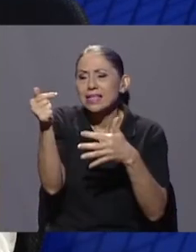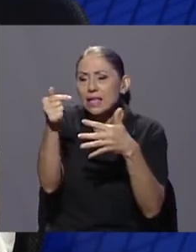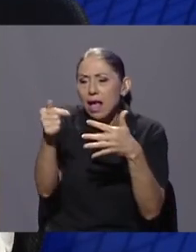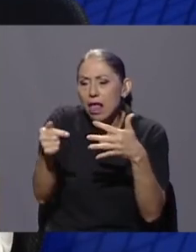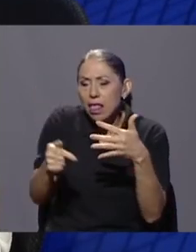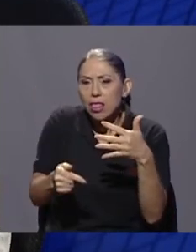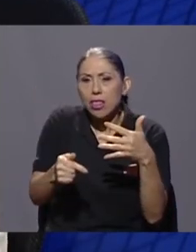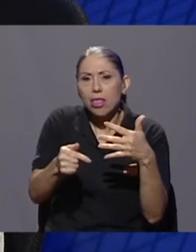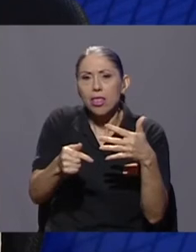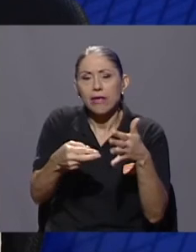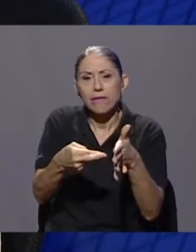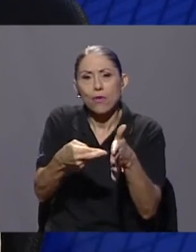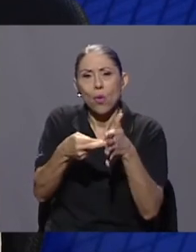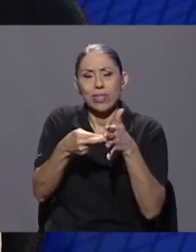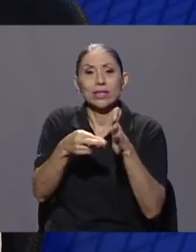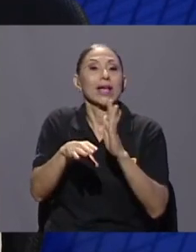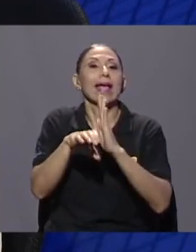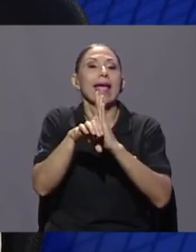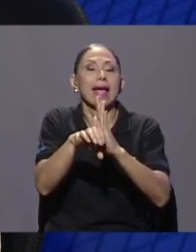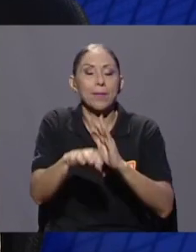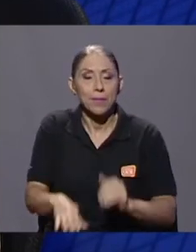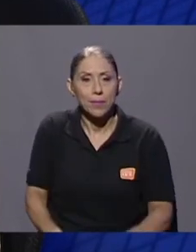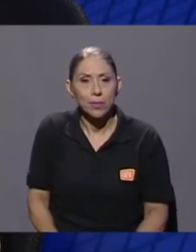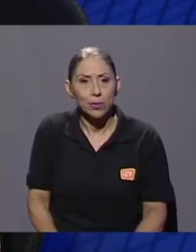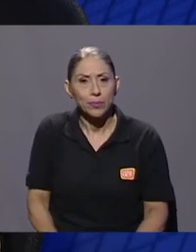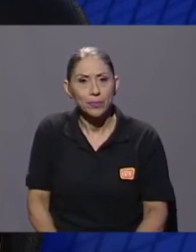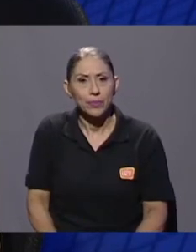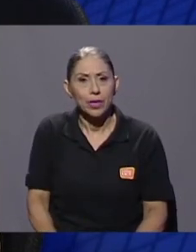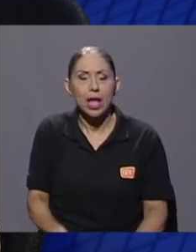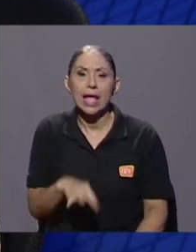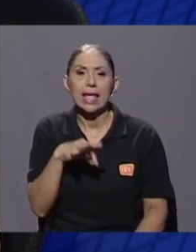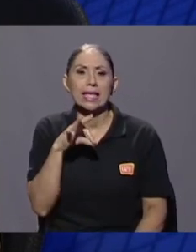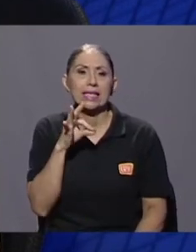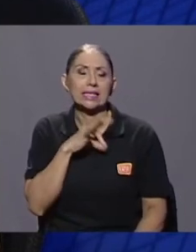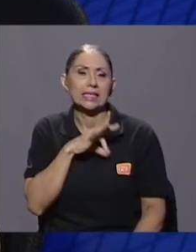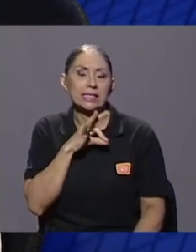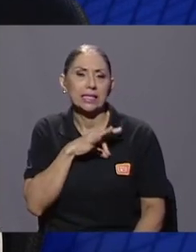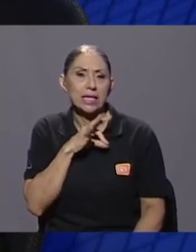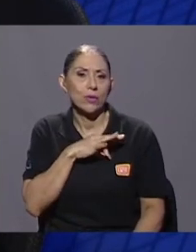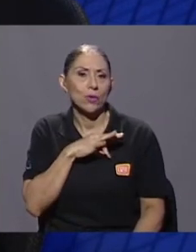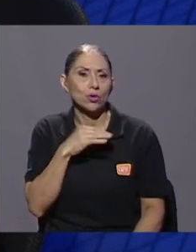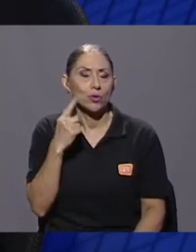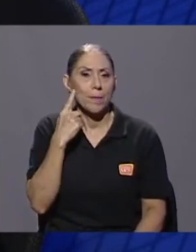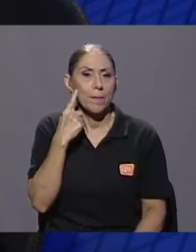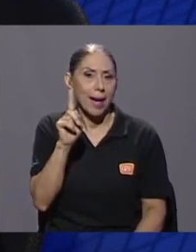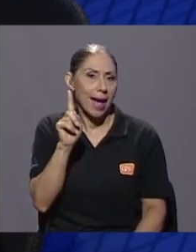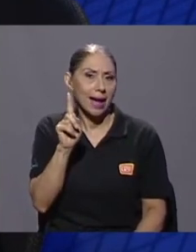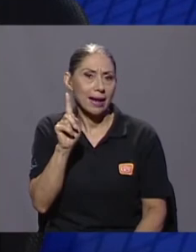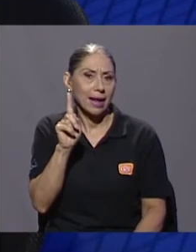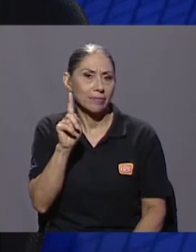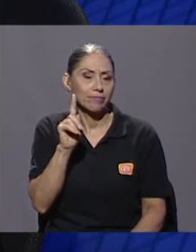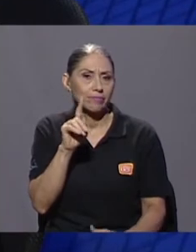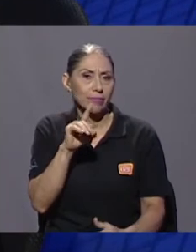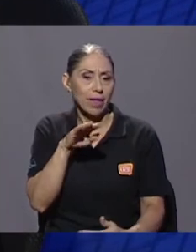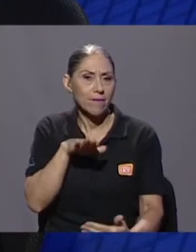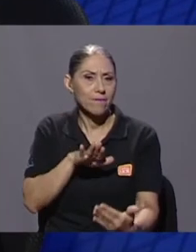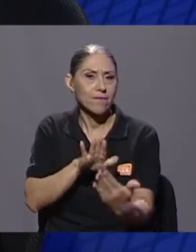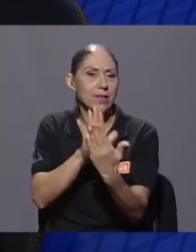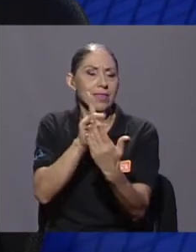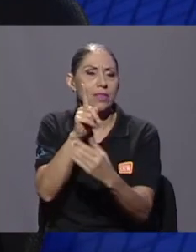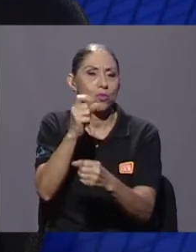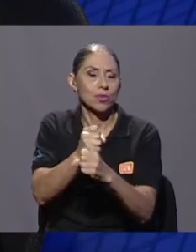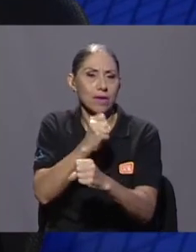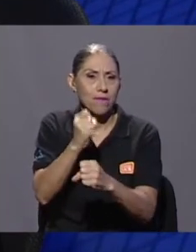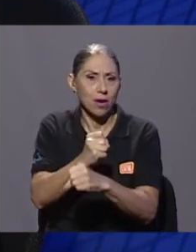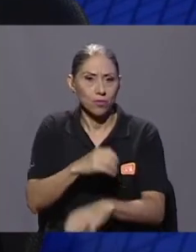los incentivos para hacerle frente a un trabajo, si